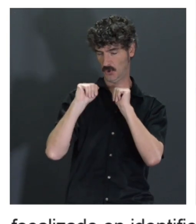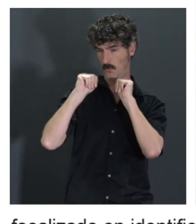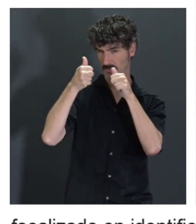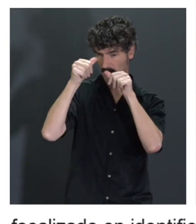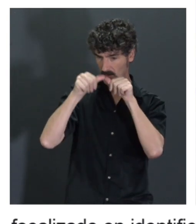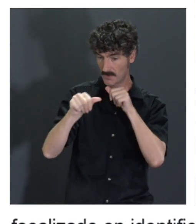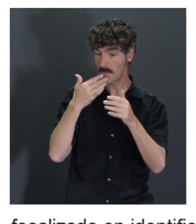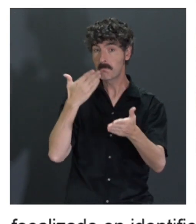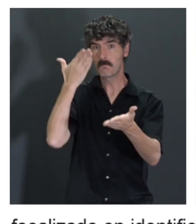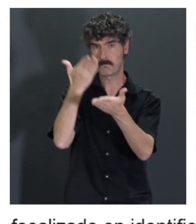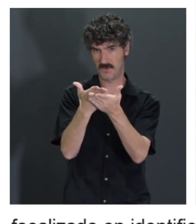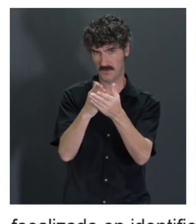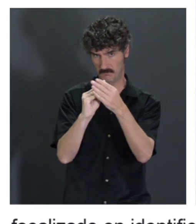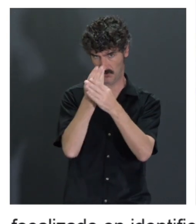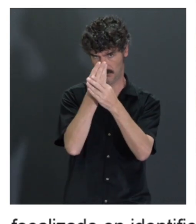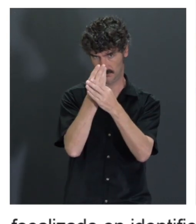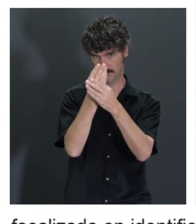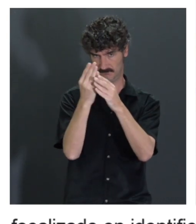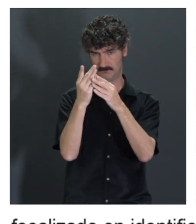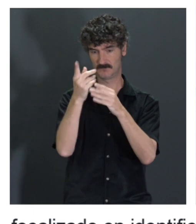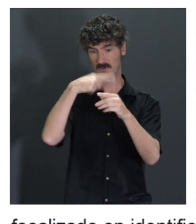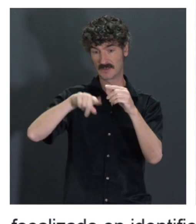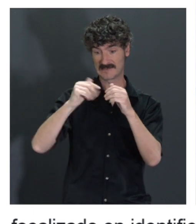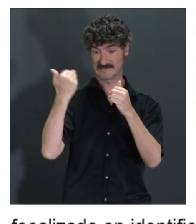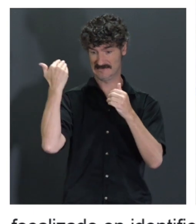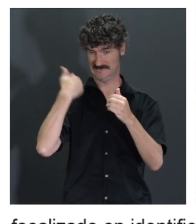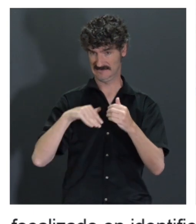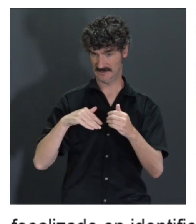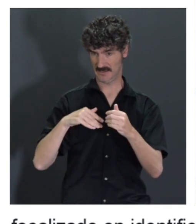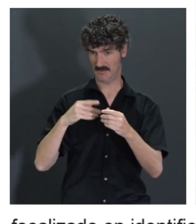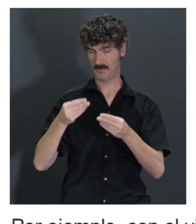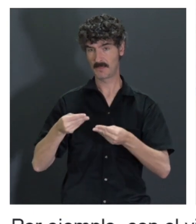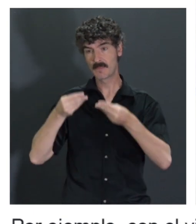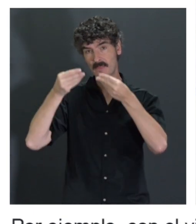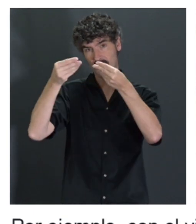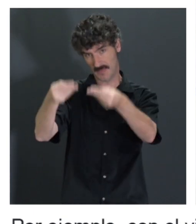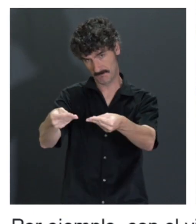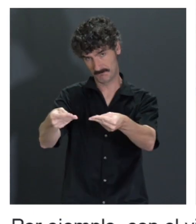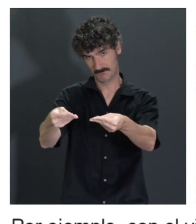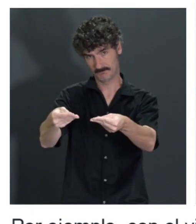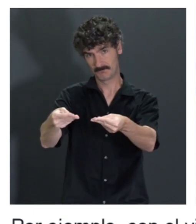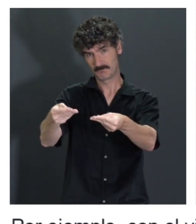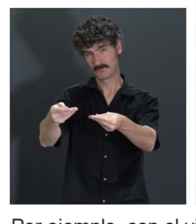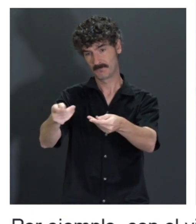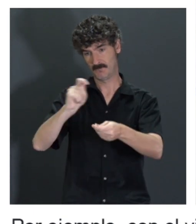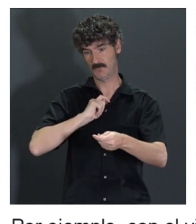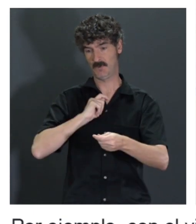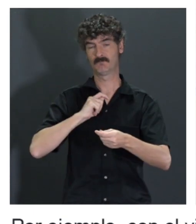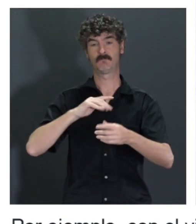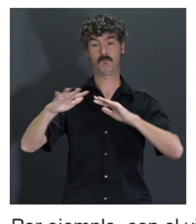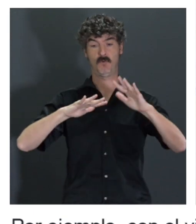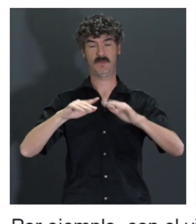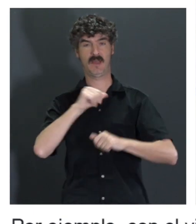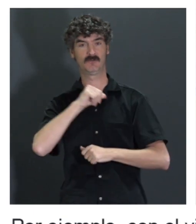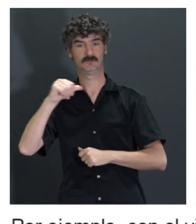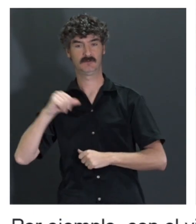que solicita el producto hasta que lo entrega, vamos a decir, en el caso de la movilidad autónoma, desde el momento en el que